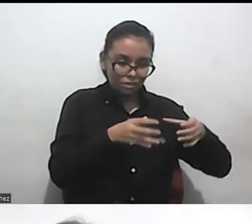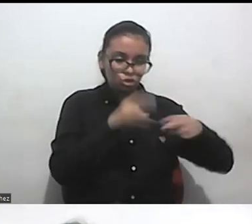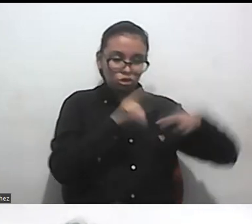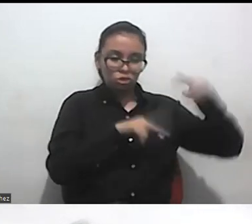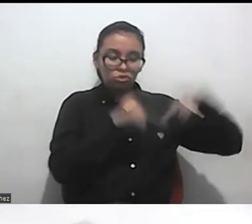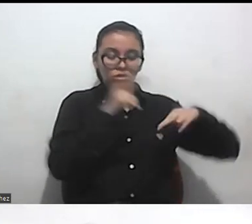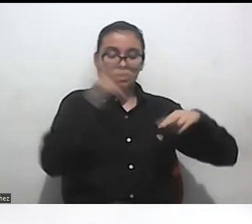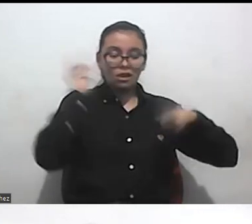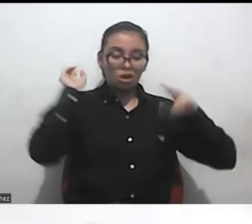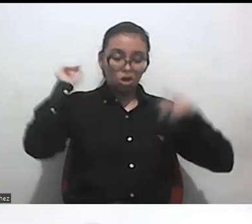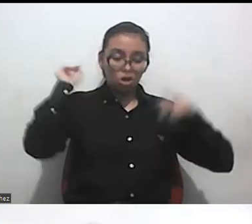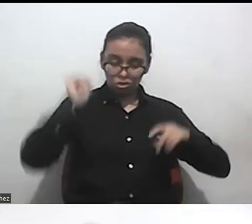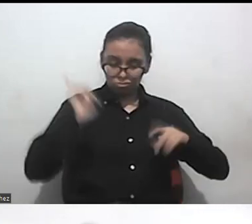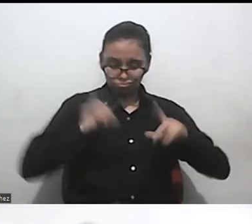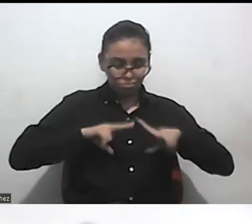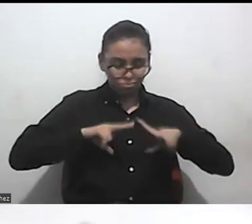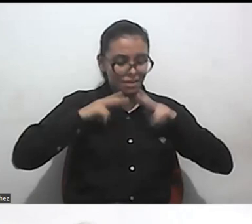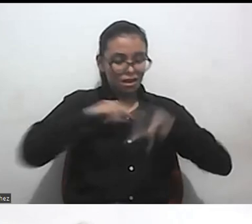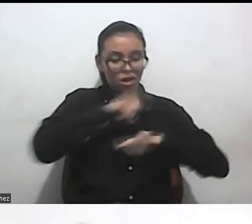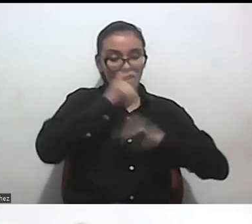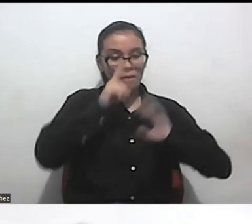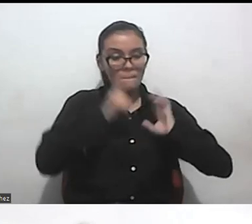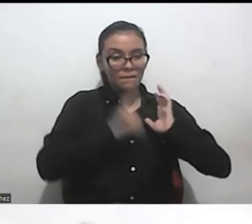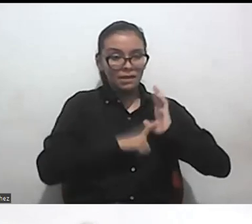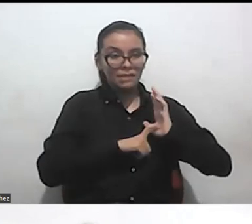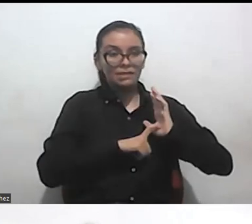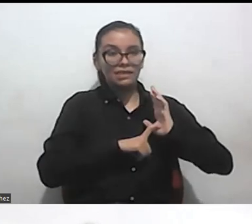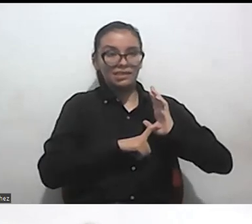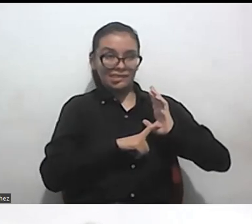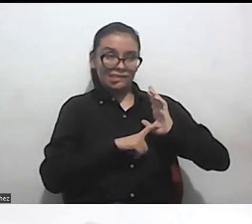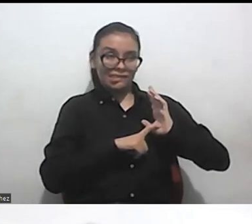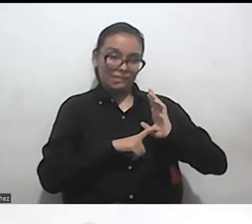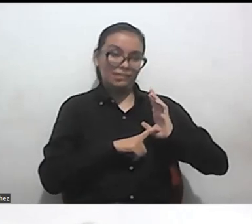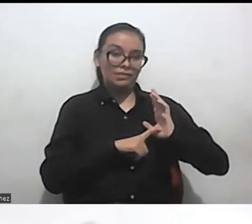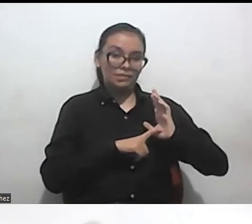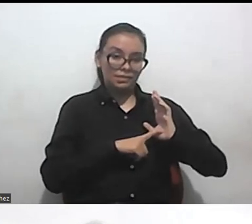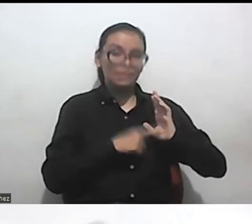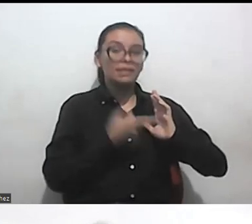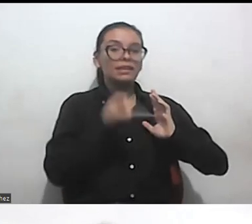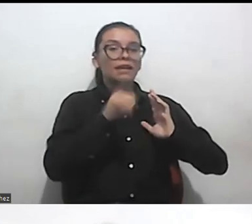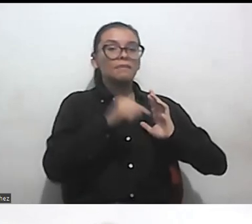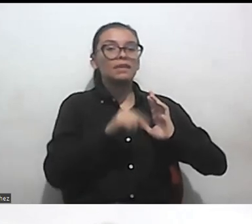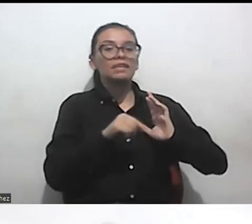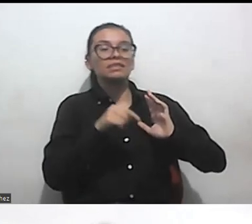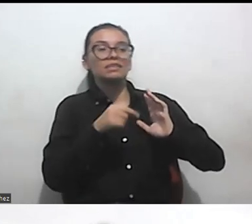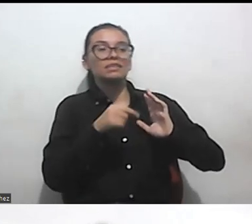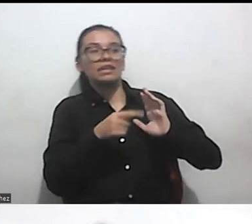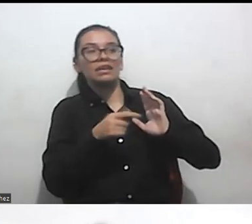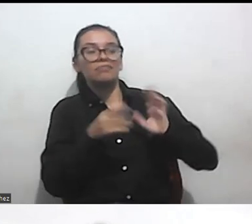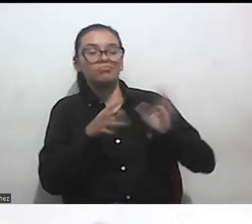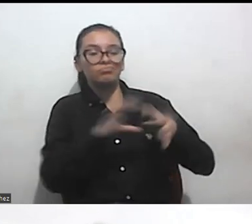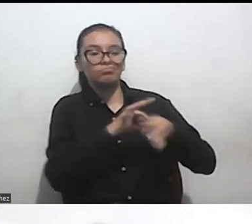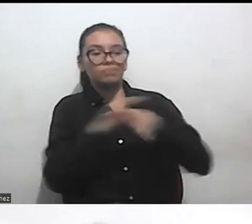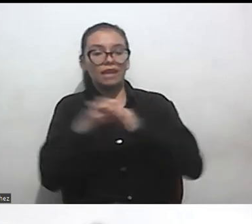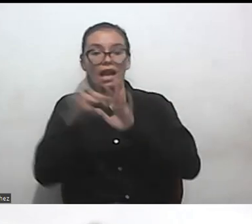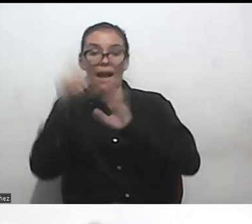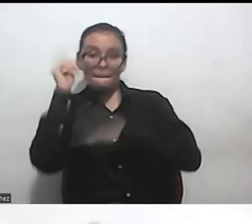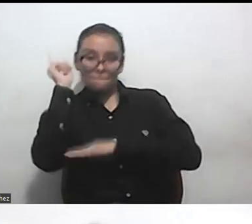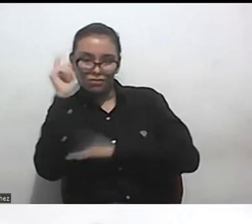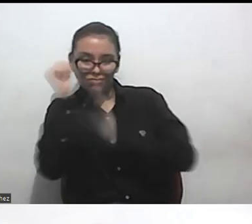su vida entonces su politización ocurre tarde porque hay exclusión estructural del sistema educativo del sistema de socialización